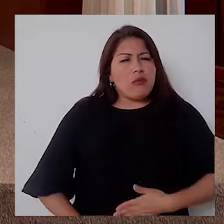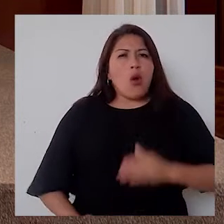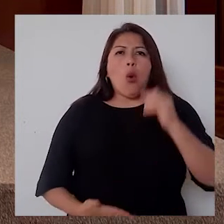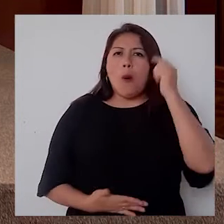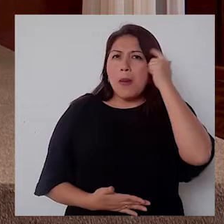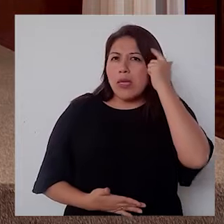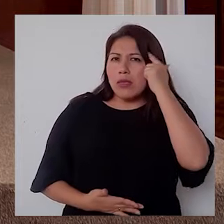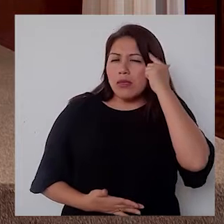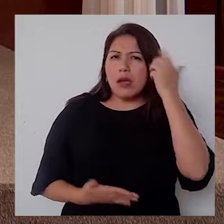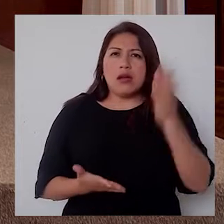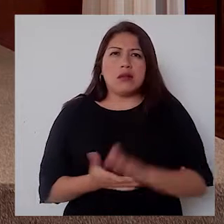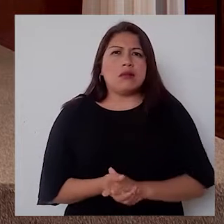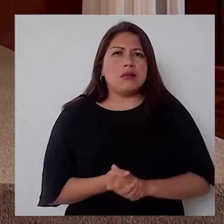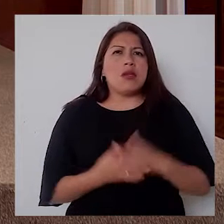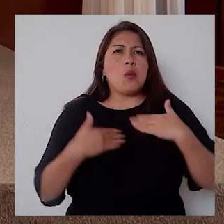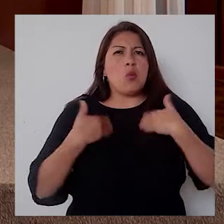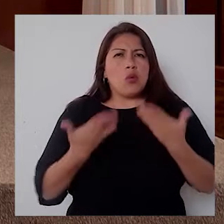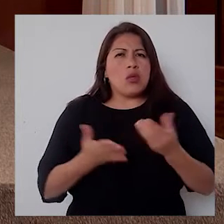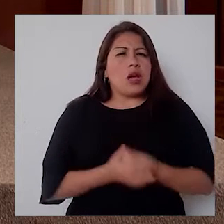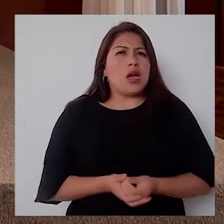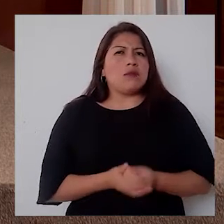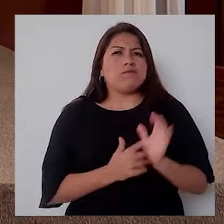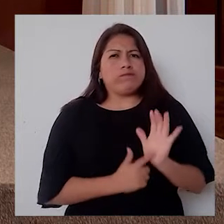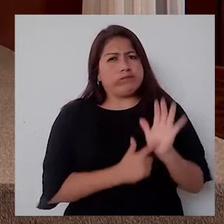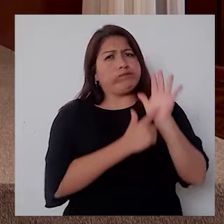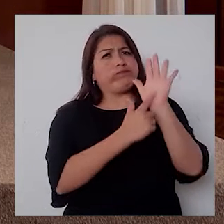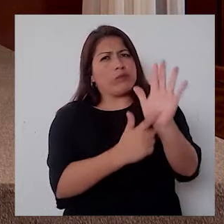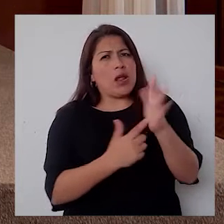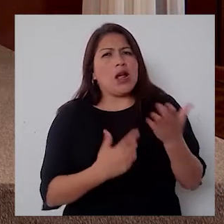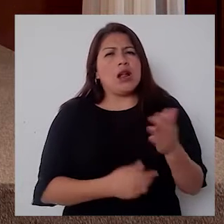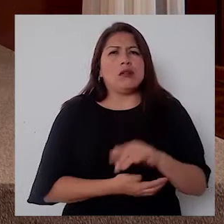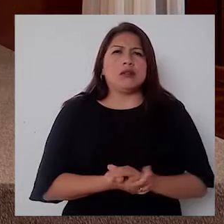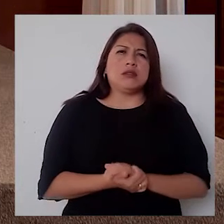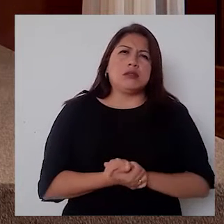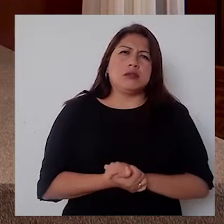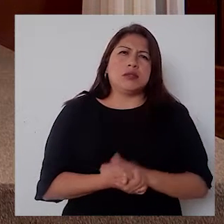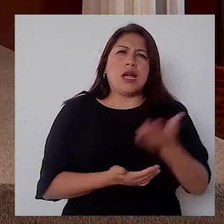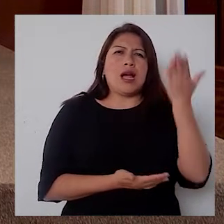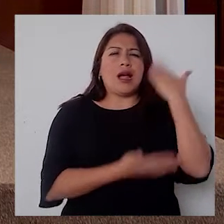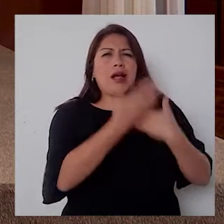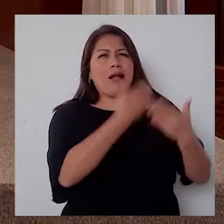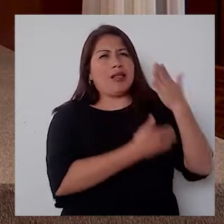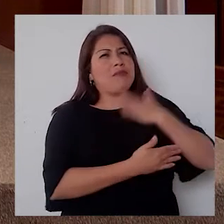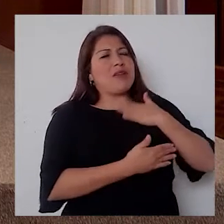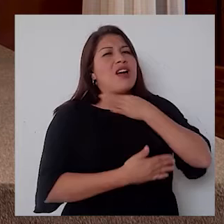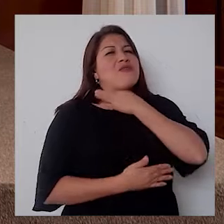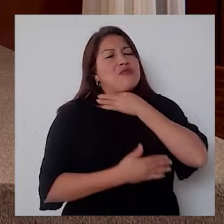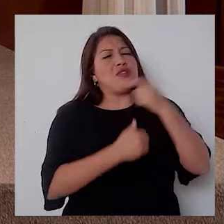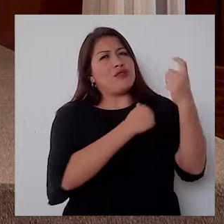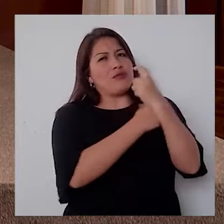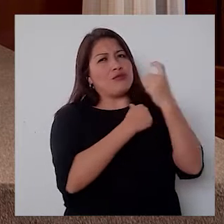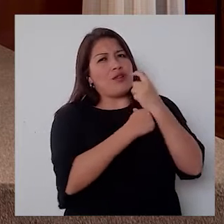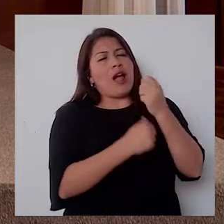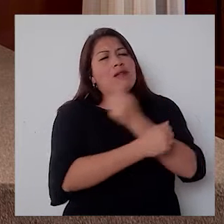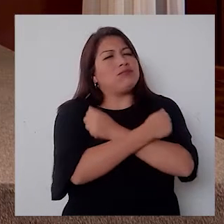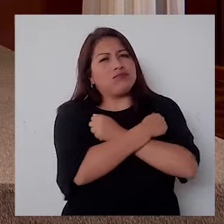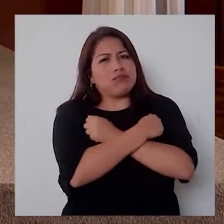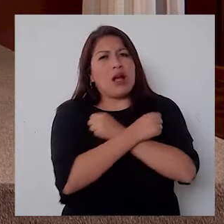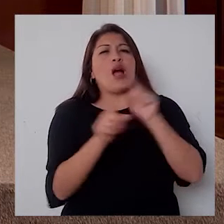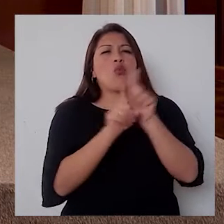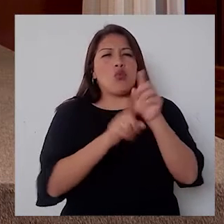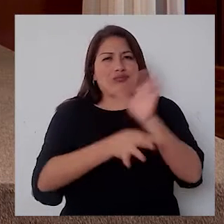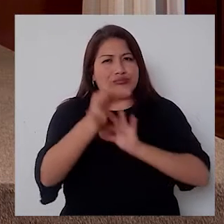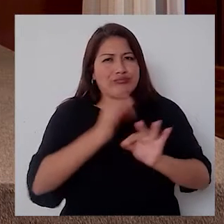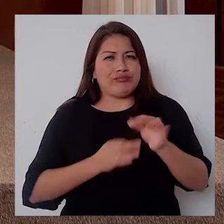y devolverles de esa manera simbólica el afecto que mi abuelito nos dio a todos nosotros cuando estuvo en